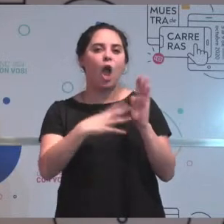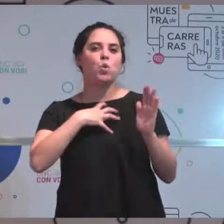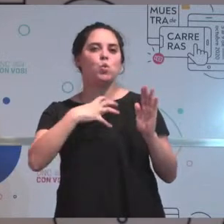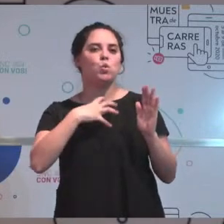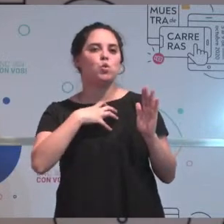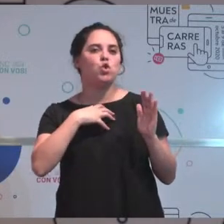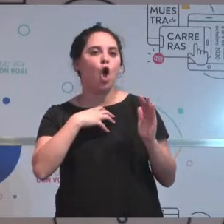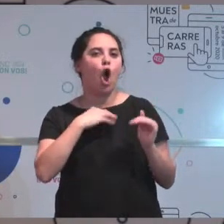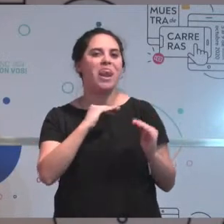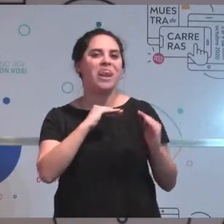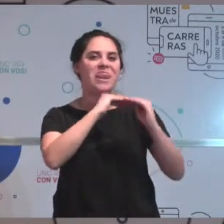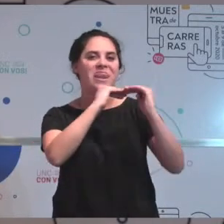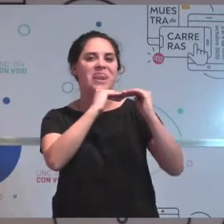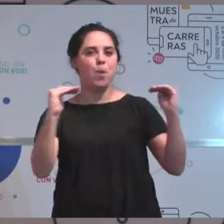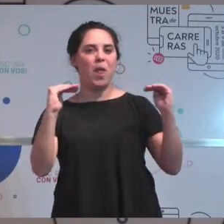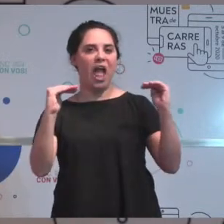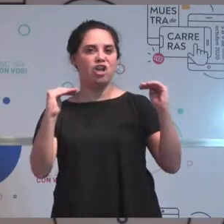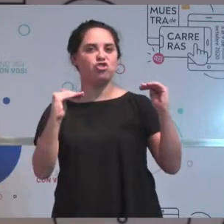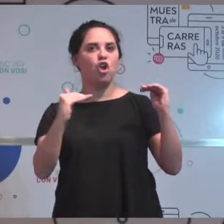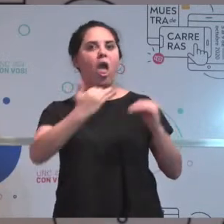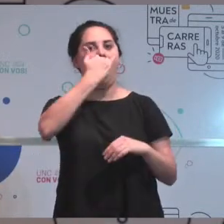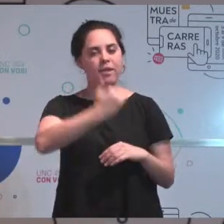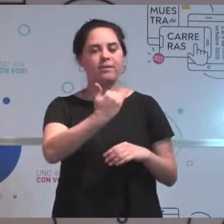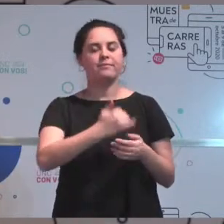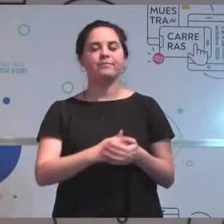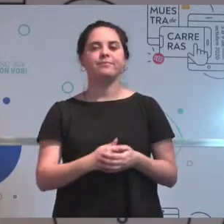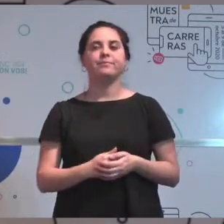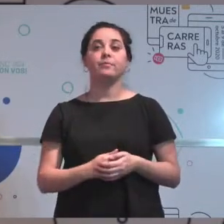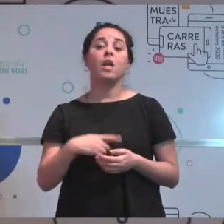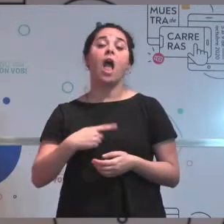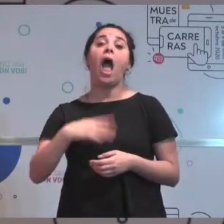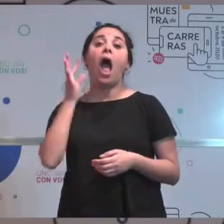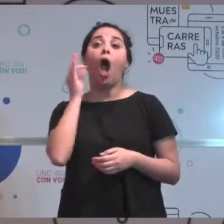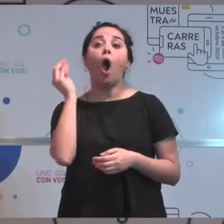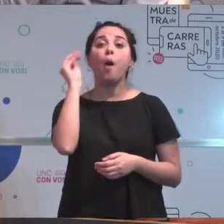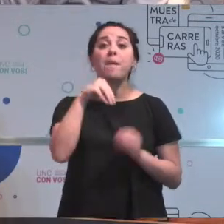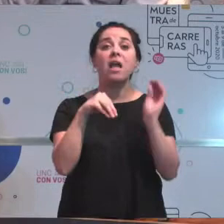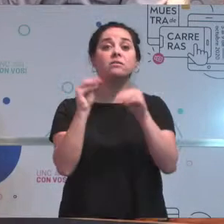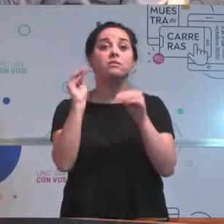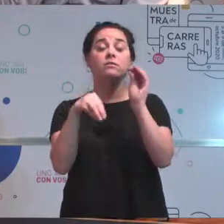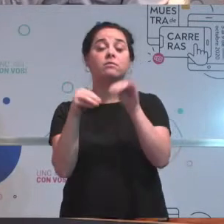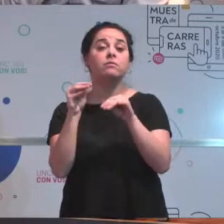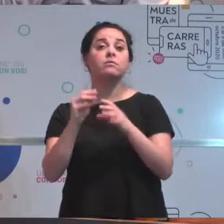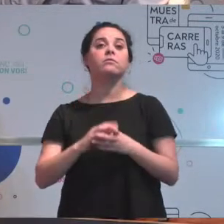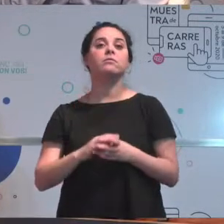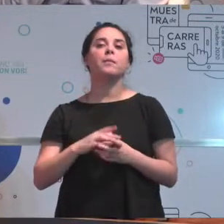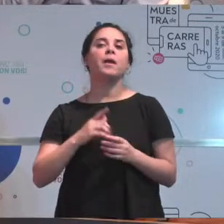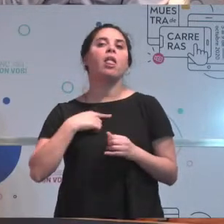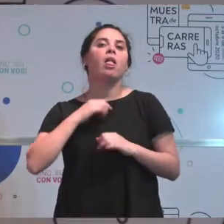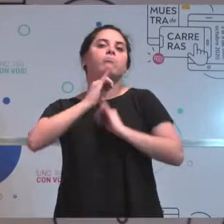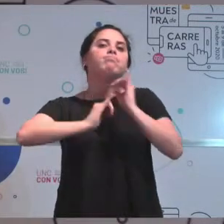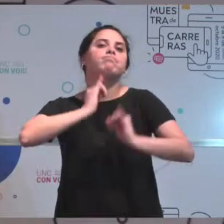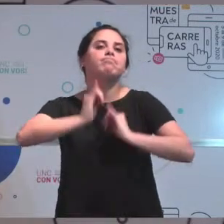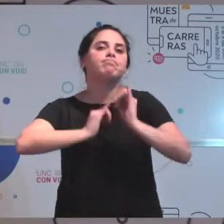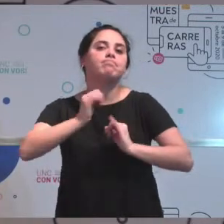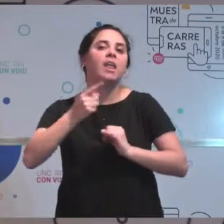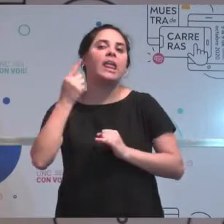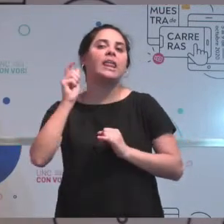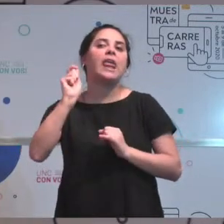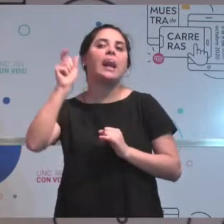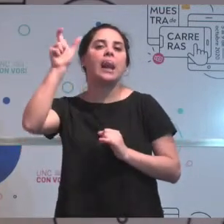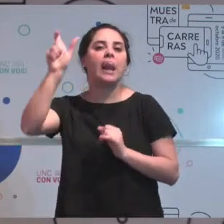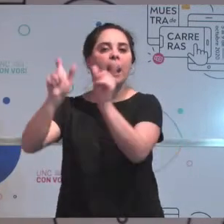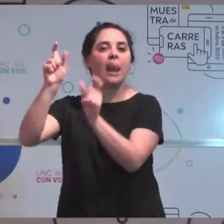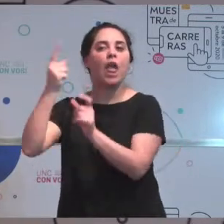al comienzo. No sé si hay algo más que quieran aportar, como para transmitirles a quienes estén escuchando.